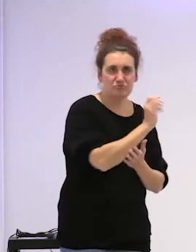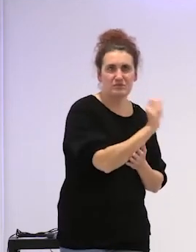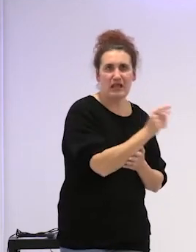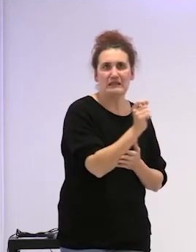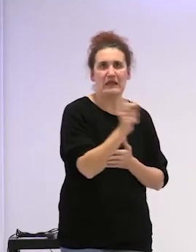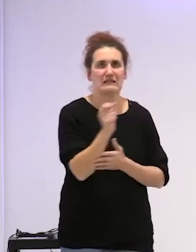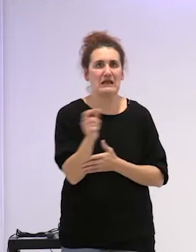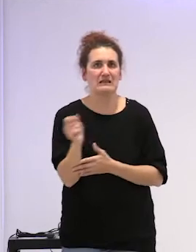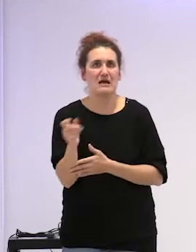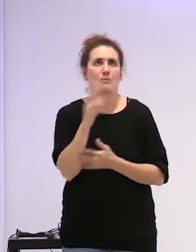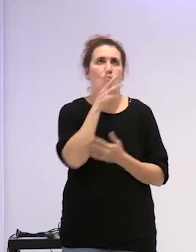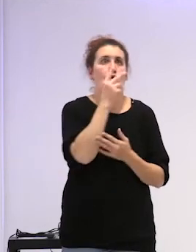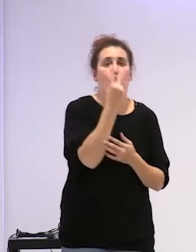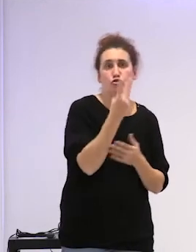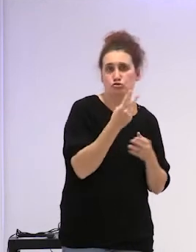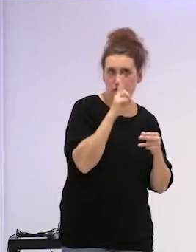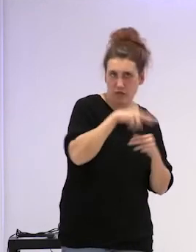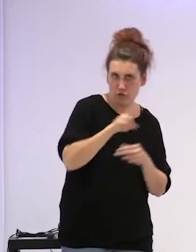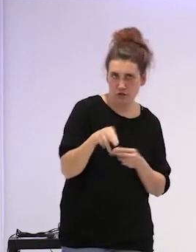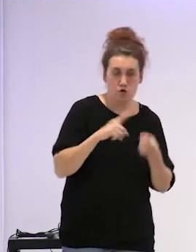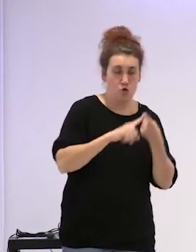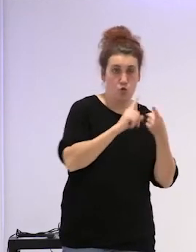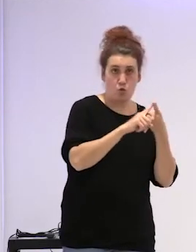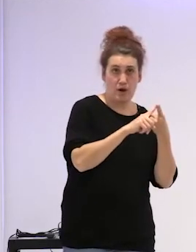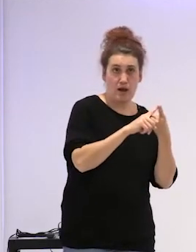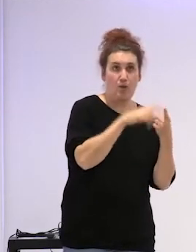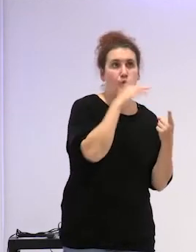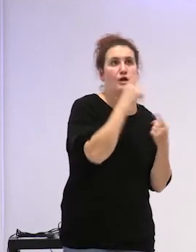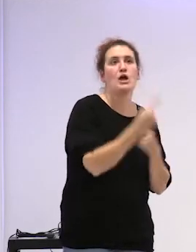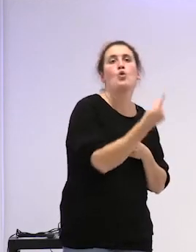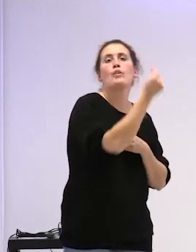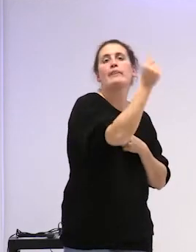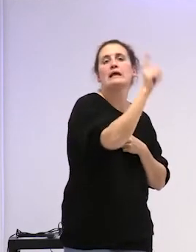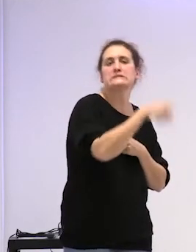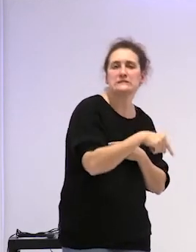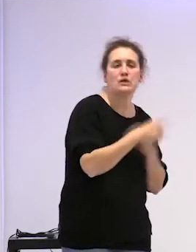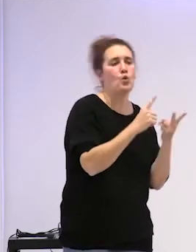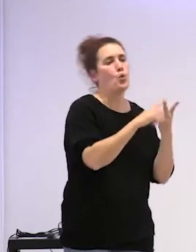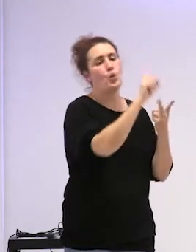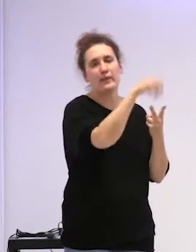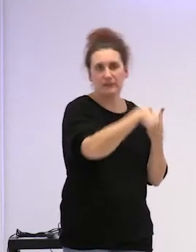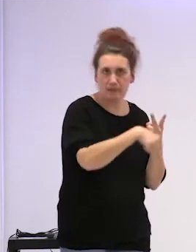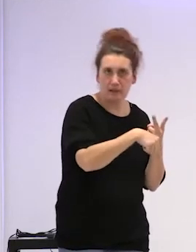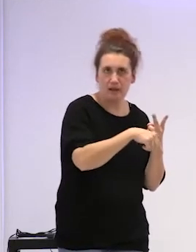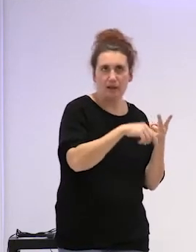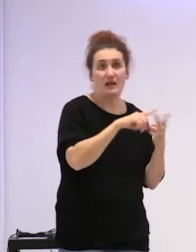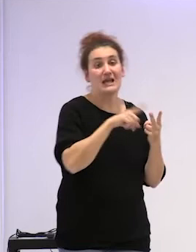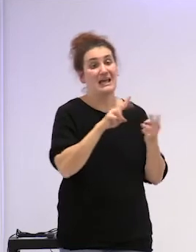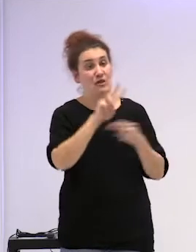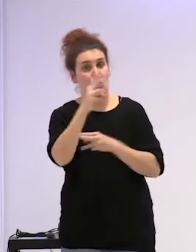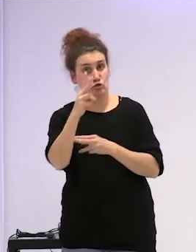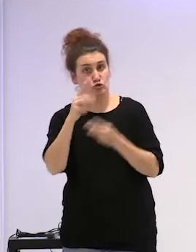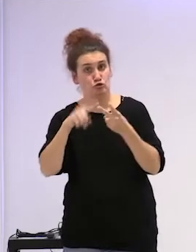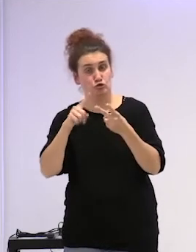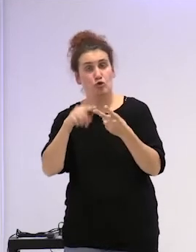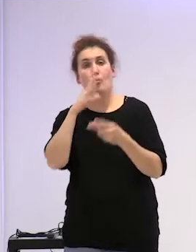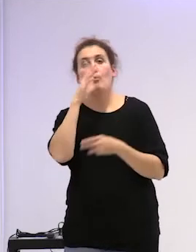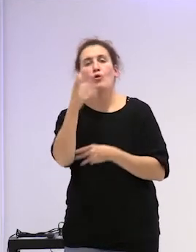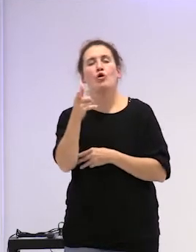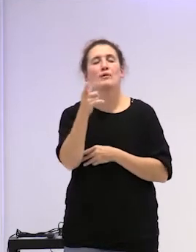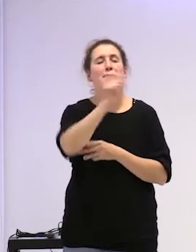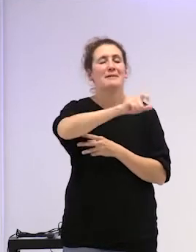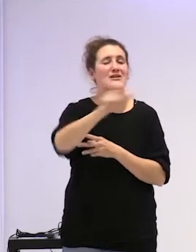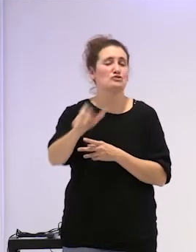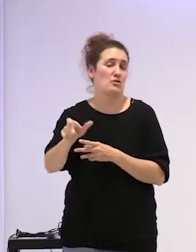por dos razones una porque es un día así otro día también y dos por la cantidad de personas